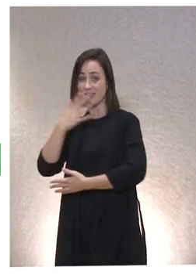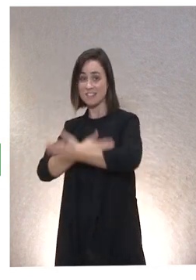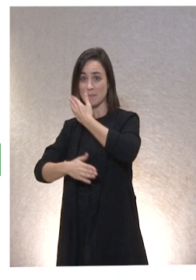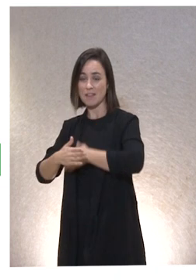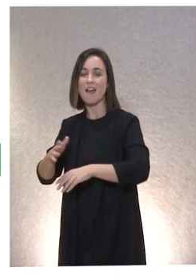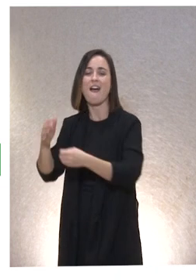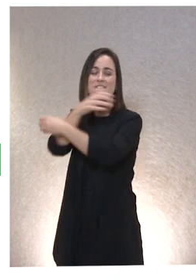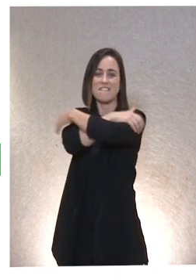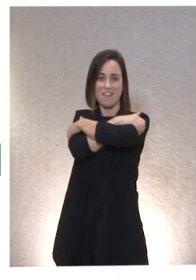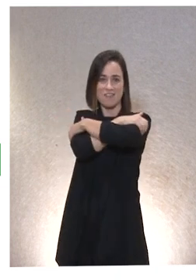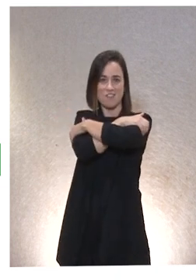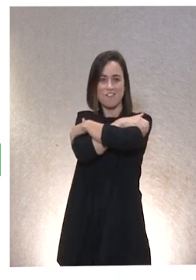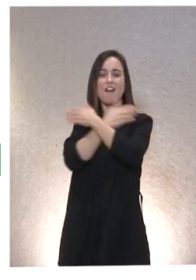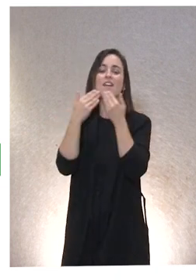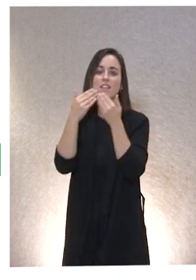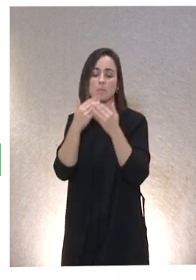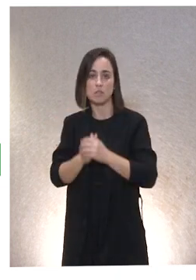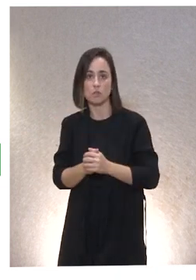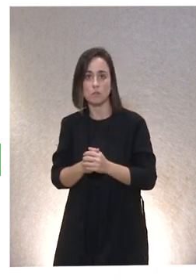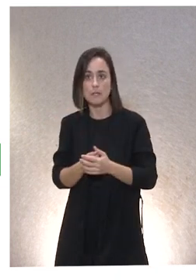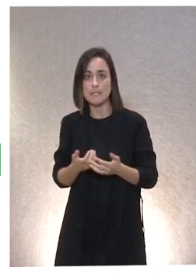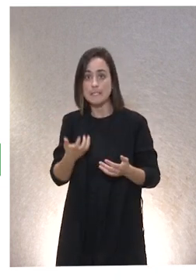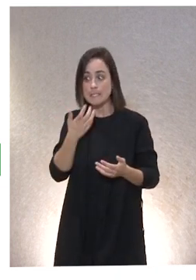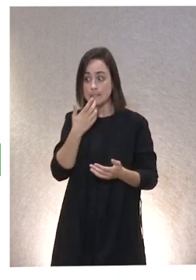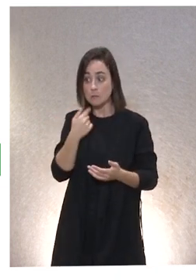tú no percibes como un bien que te da, algo falla.